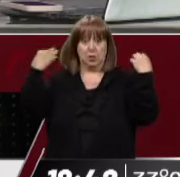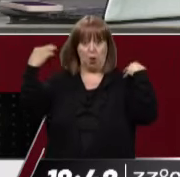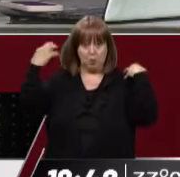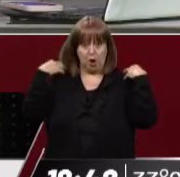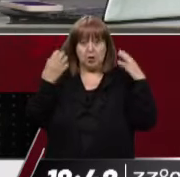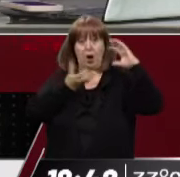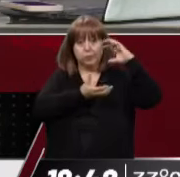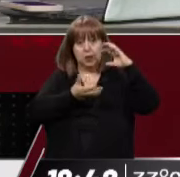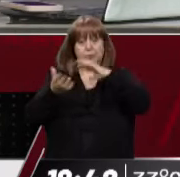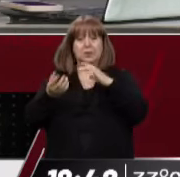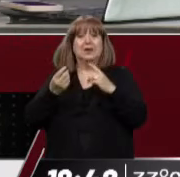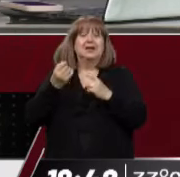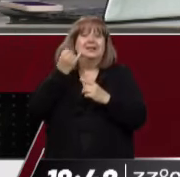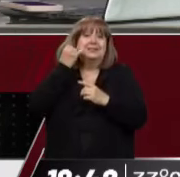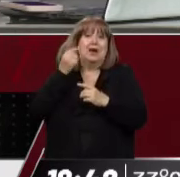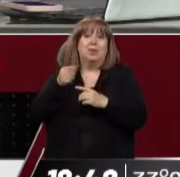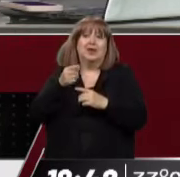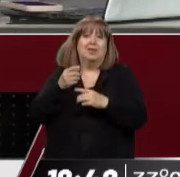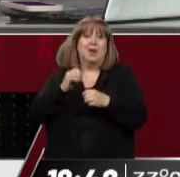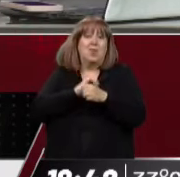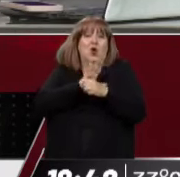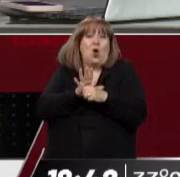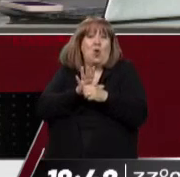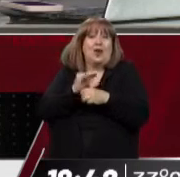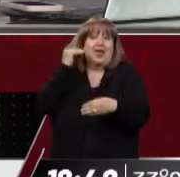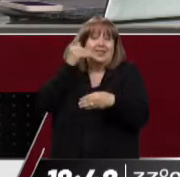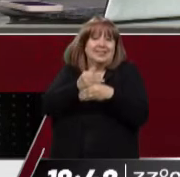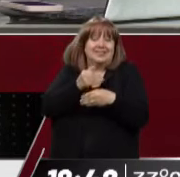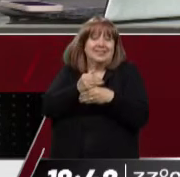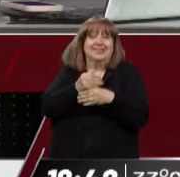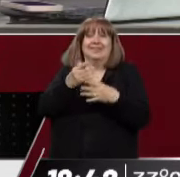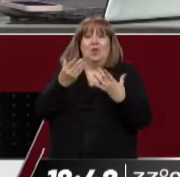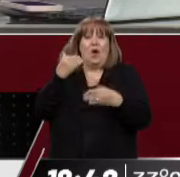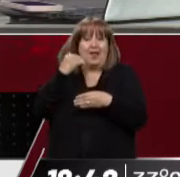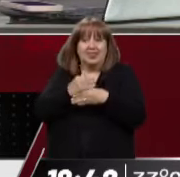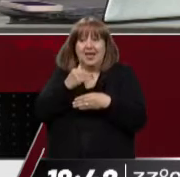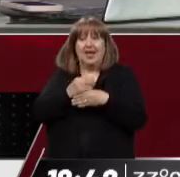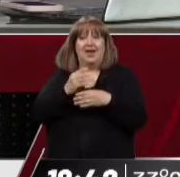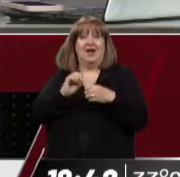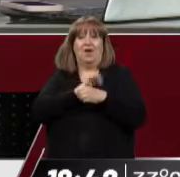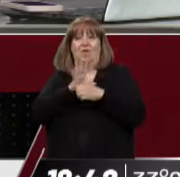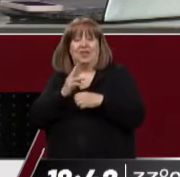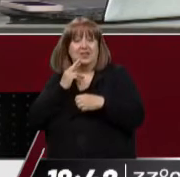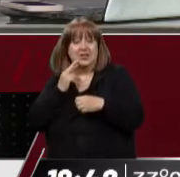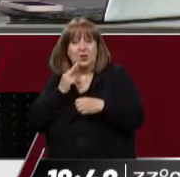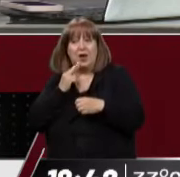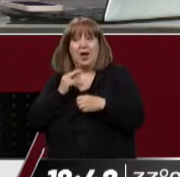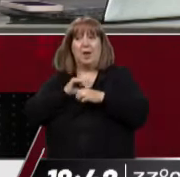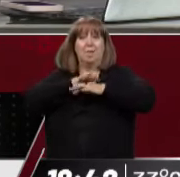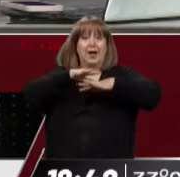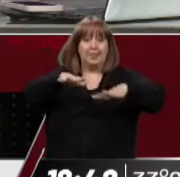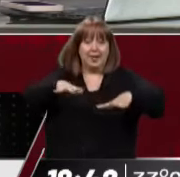Claro, porque ahora todas las neumonías eran relacionadas al COVID, no todos relacionábamos con eso. Por eso, ahora cuando aparece una nueva, por allí,